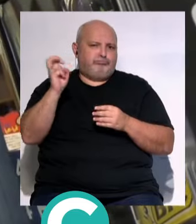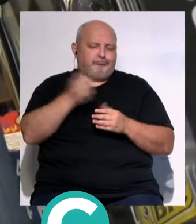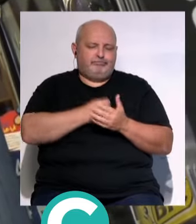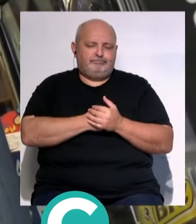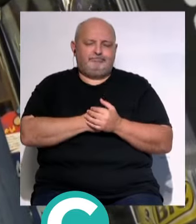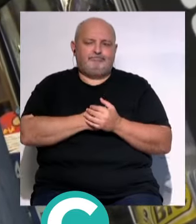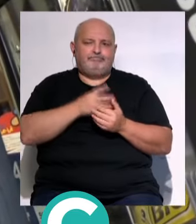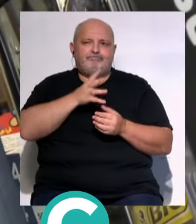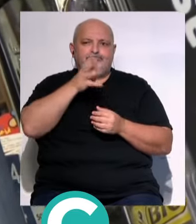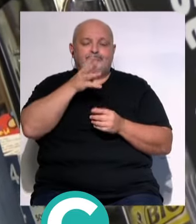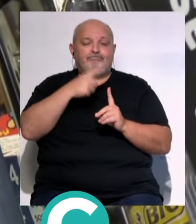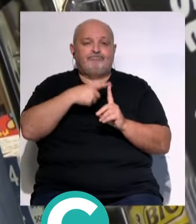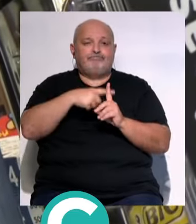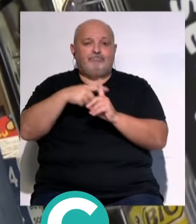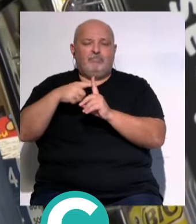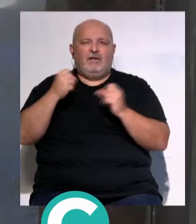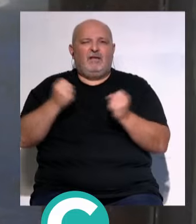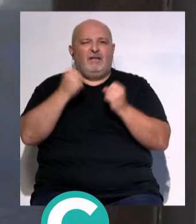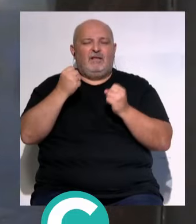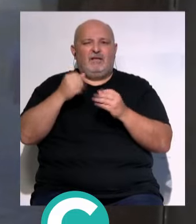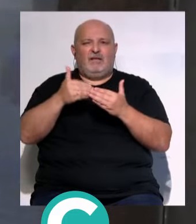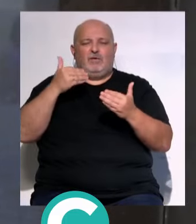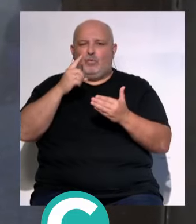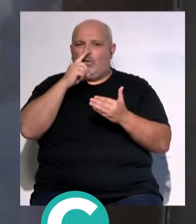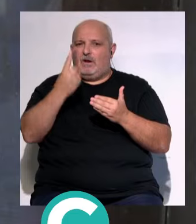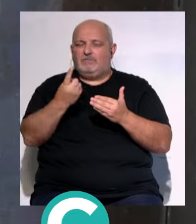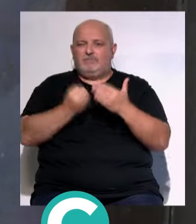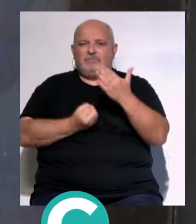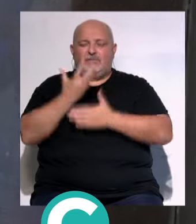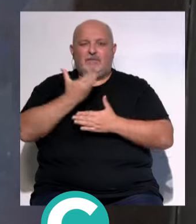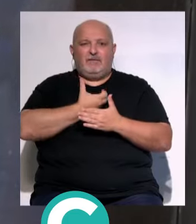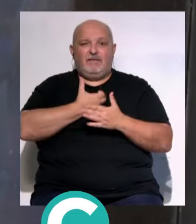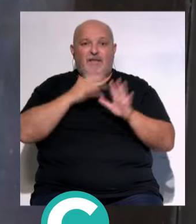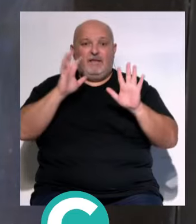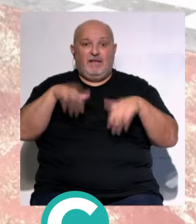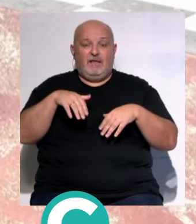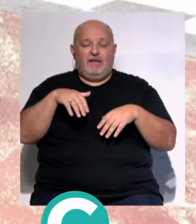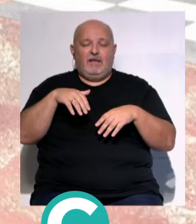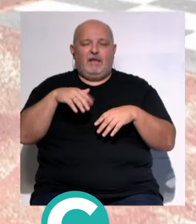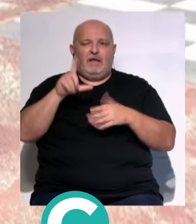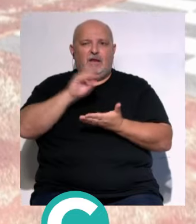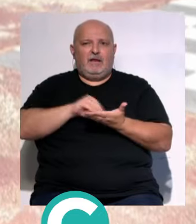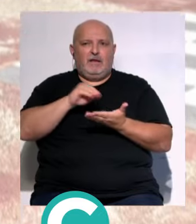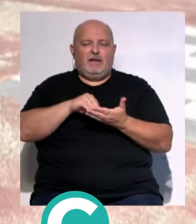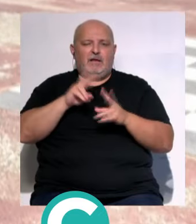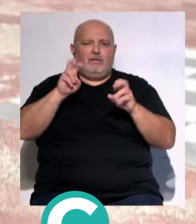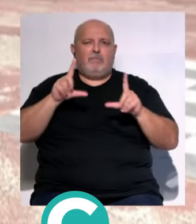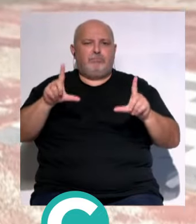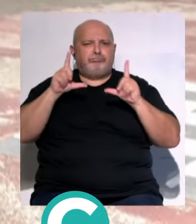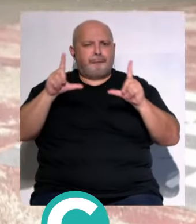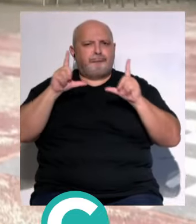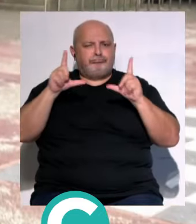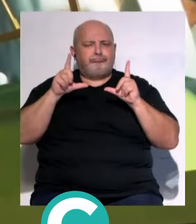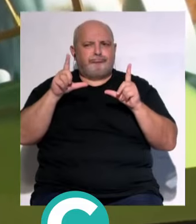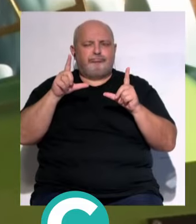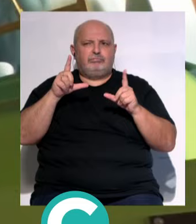...a estos motivos hay que sumar las actividades... ...que desde hace un año surgen desde el ayuntamiento de Cádiz... ...donde la literatura ha sido protagonista...